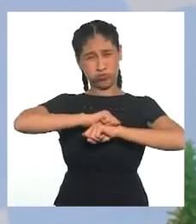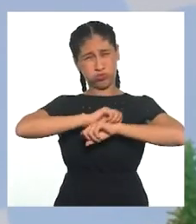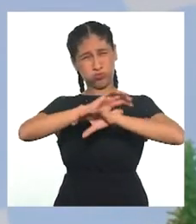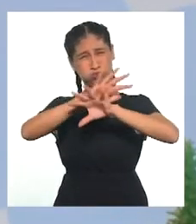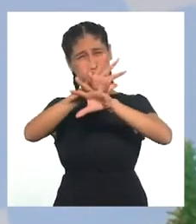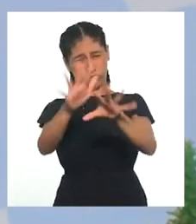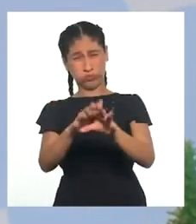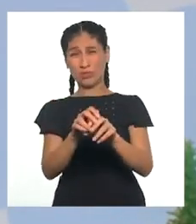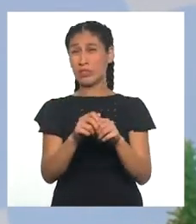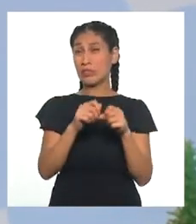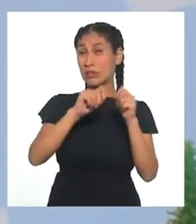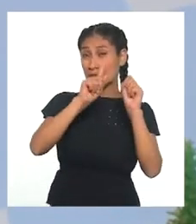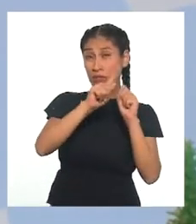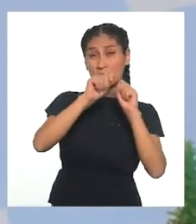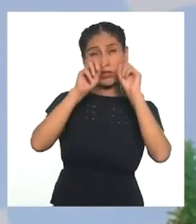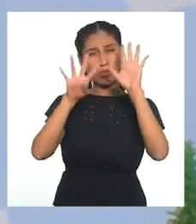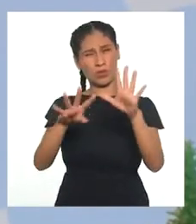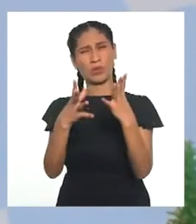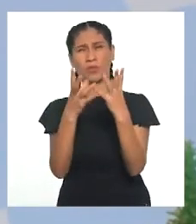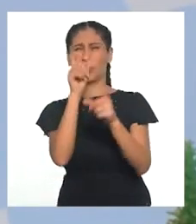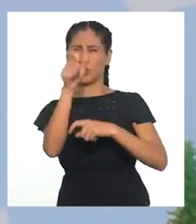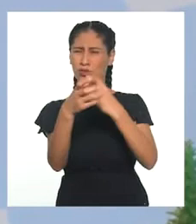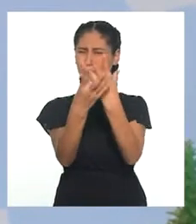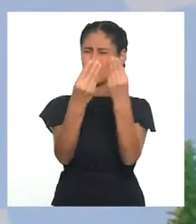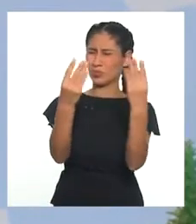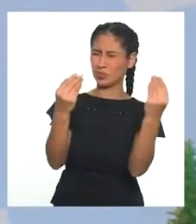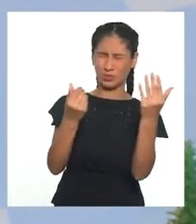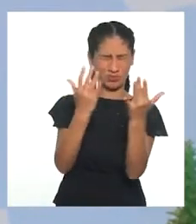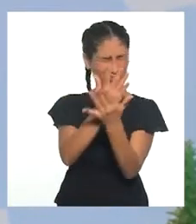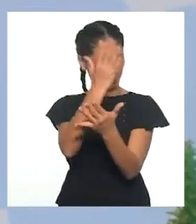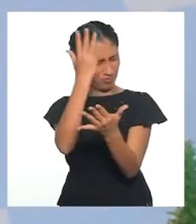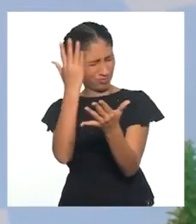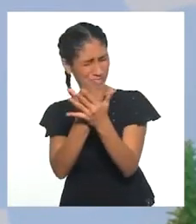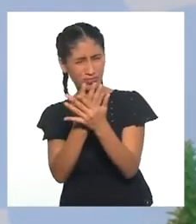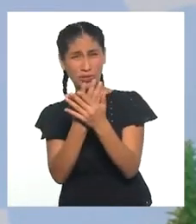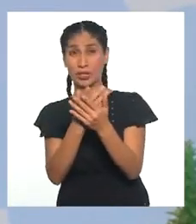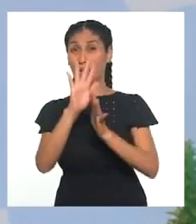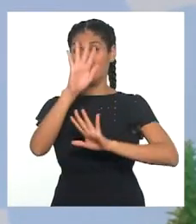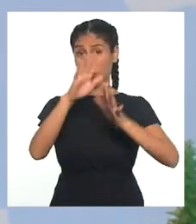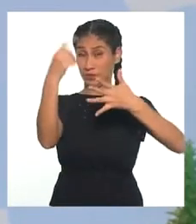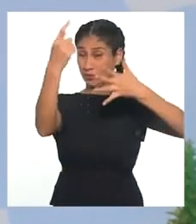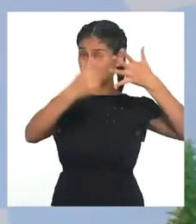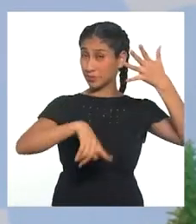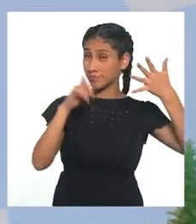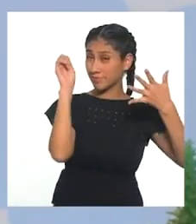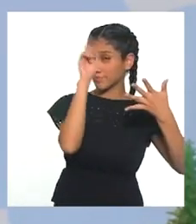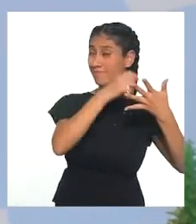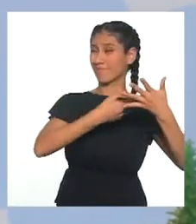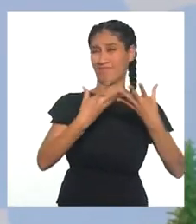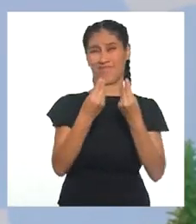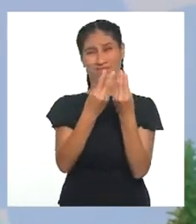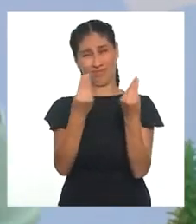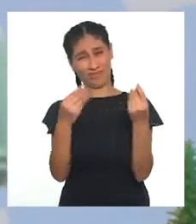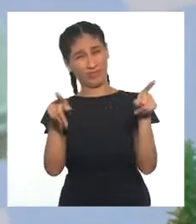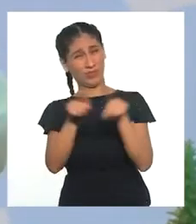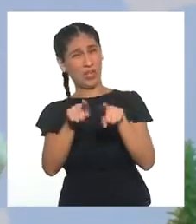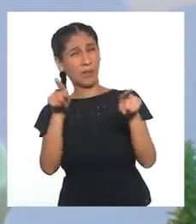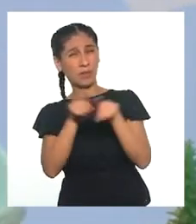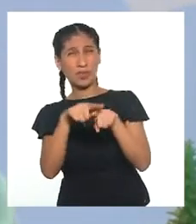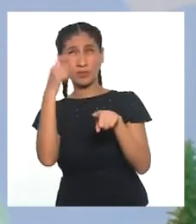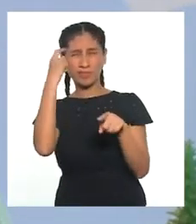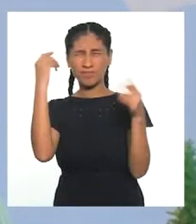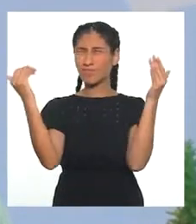afectado a una gran cantidad de personas. Los desafíos para la población son grandes y la innovación una necesidad.